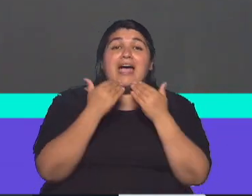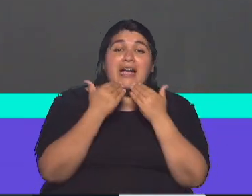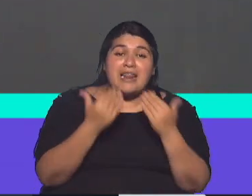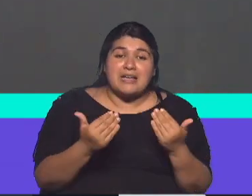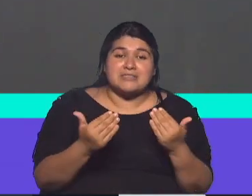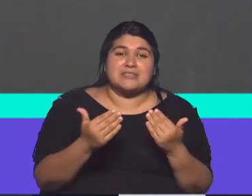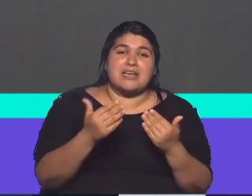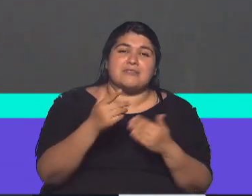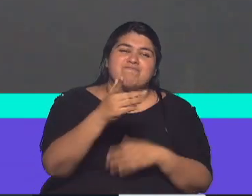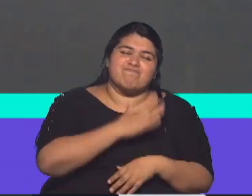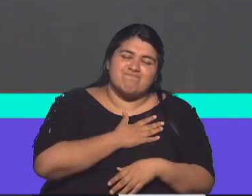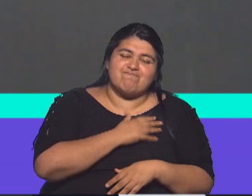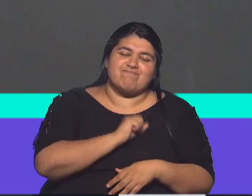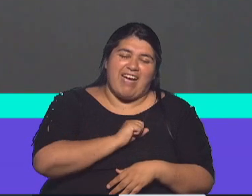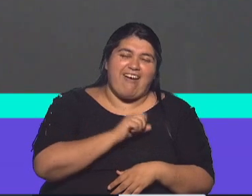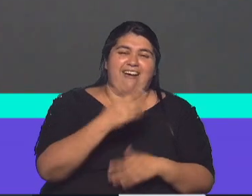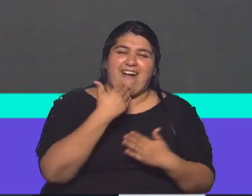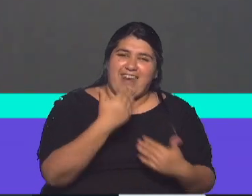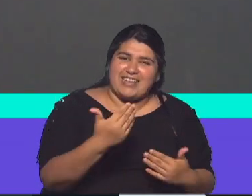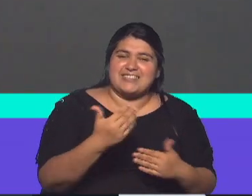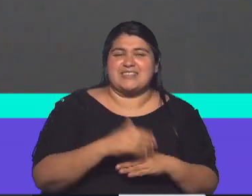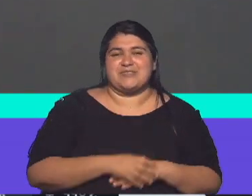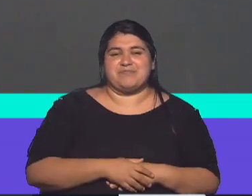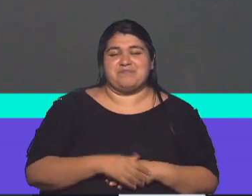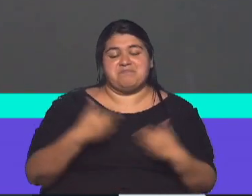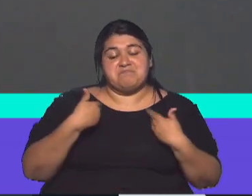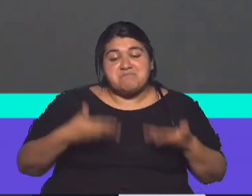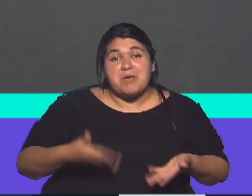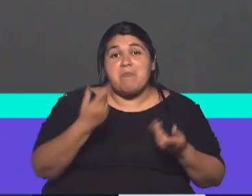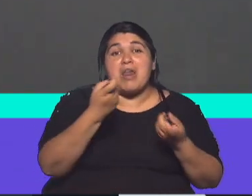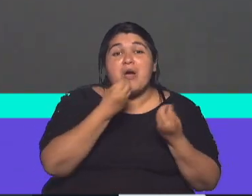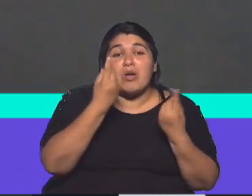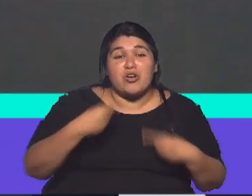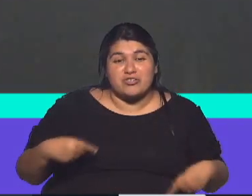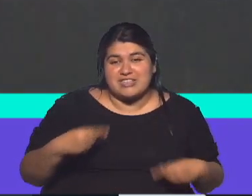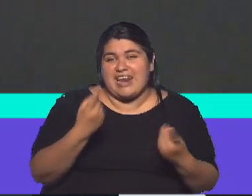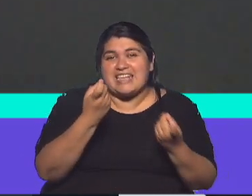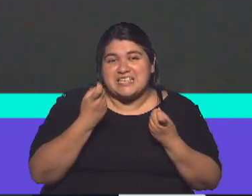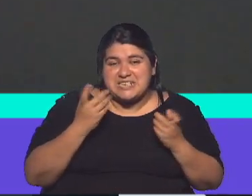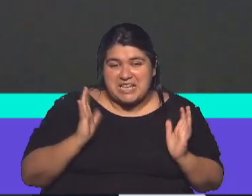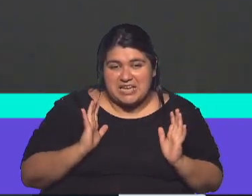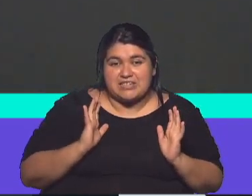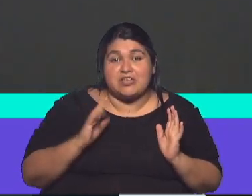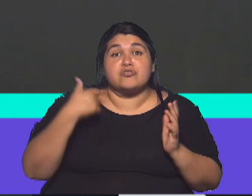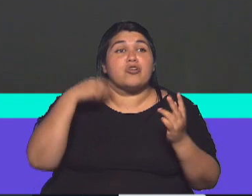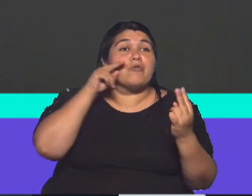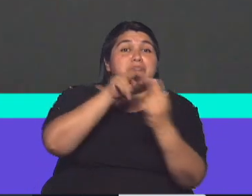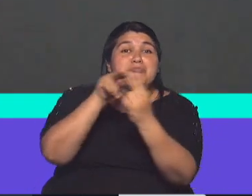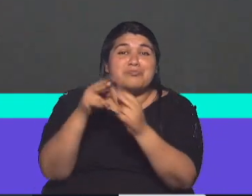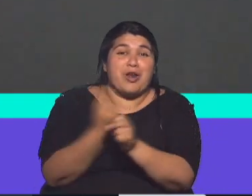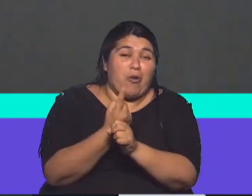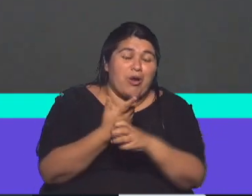por bancarme y bueno, acá estoy para lo que necesites. Tampoco me pueden, no los puedo ver, pero